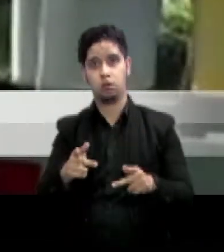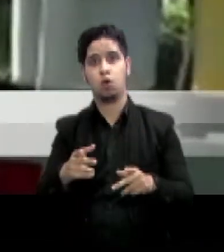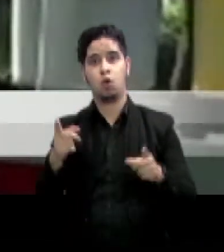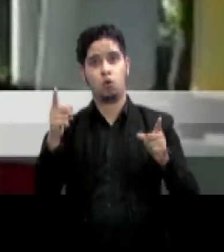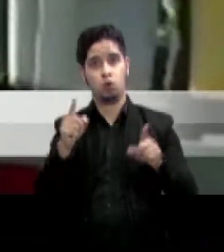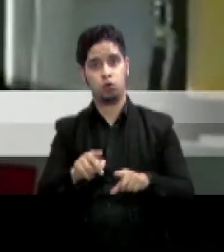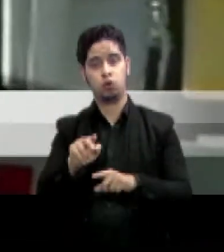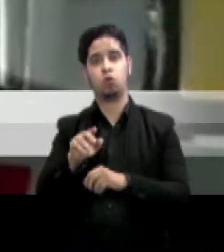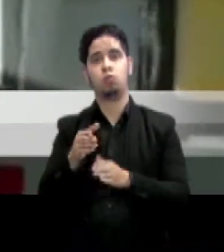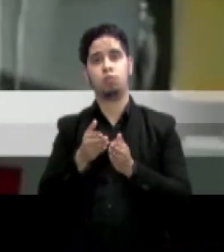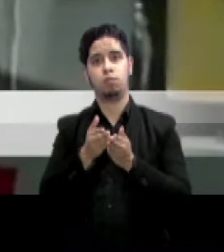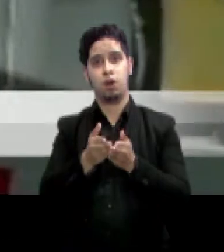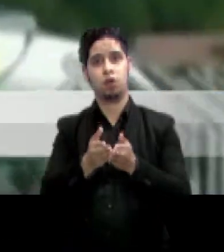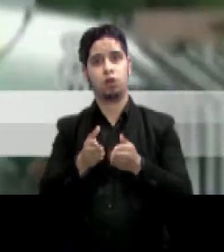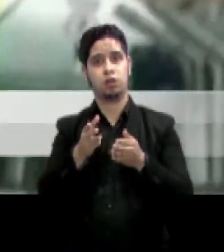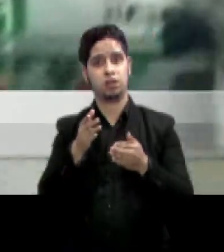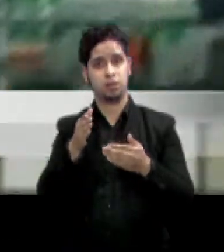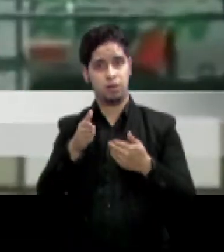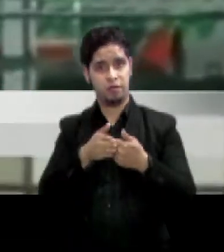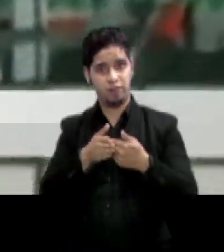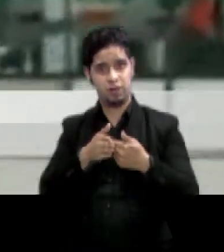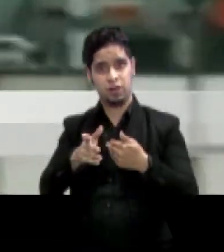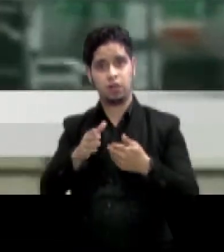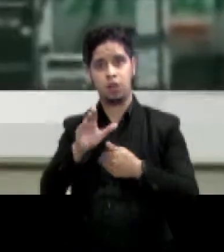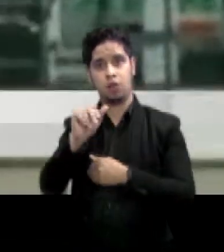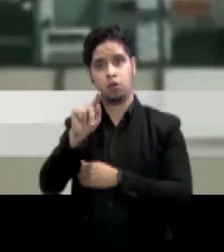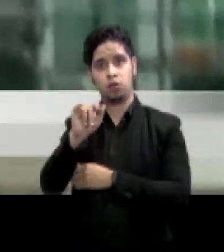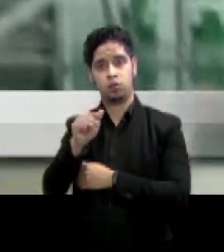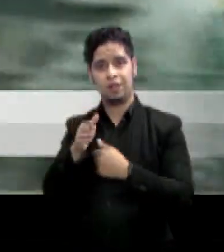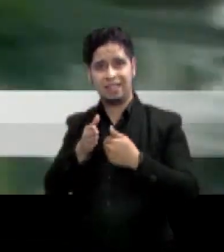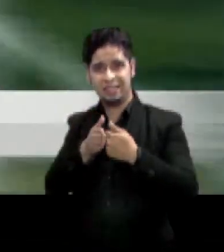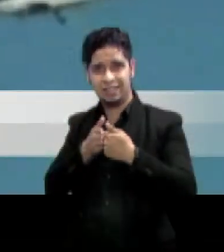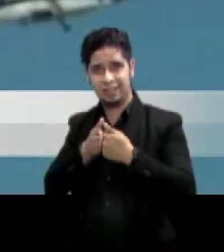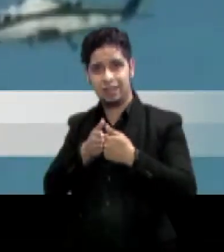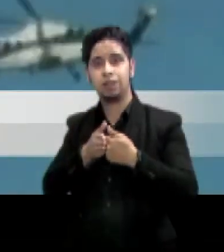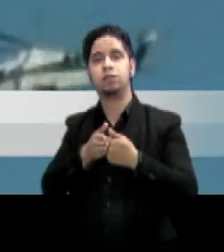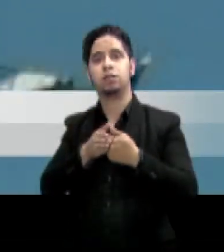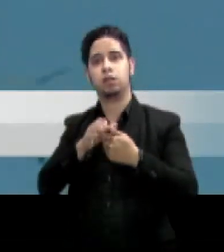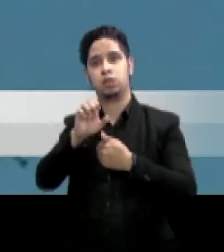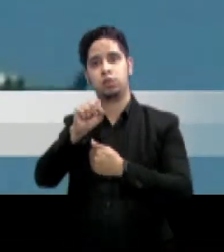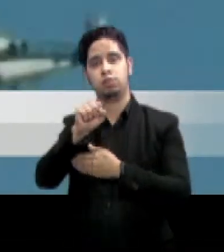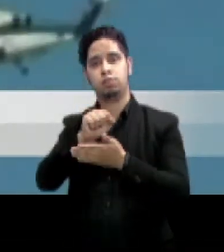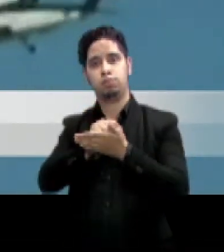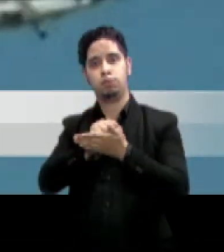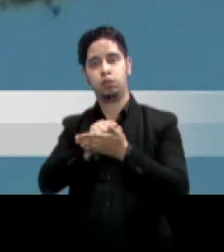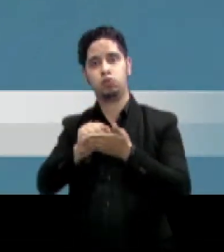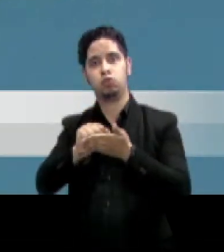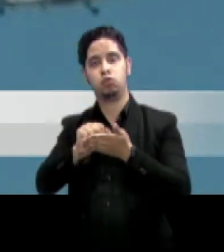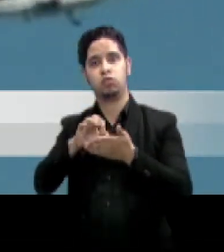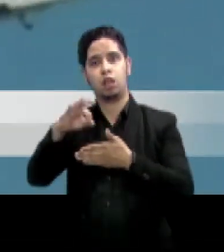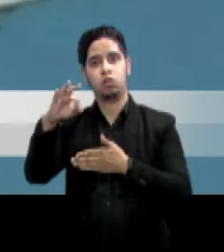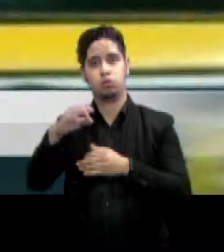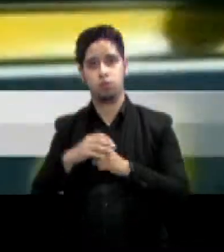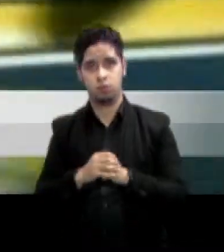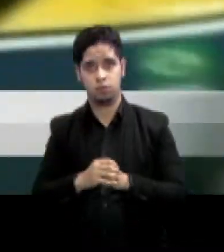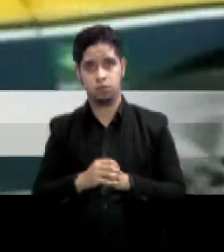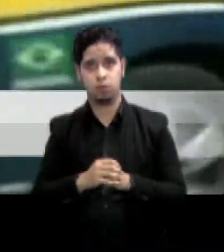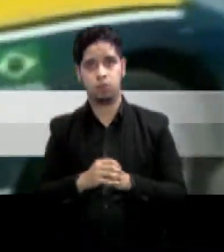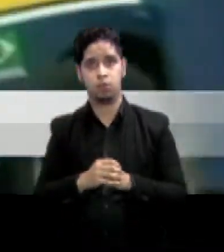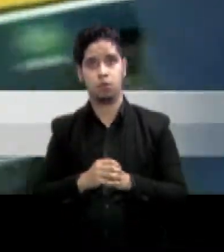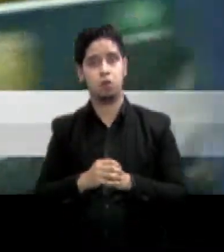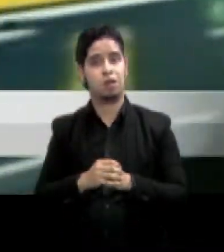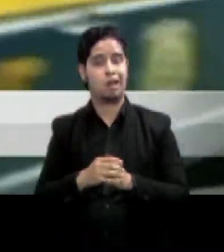anclado en frente a la costa del Estado de Espíritu Santo. equipos de rescate aún buscan a otras cuatro personas declaradas como